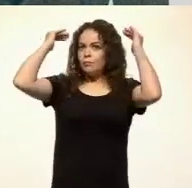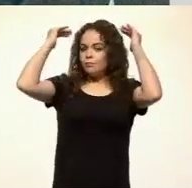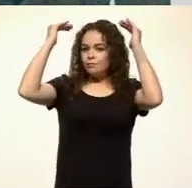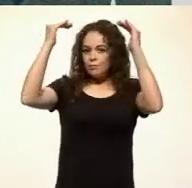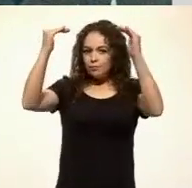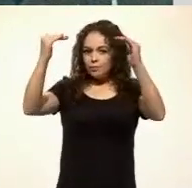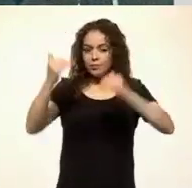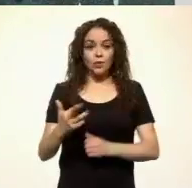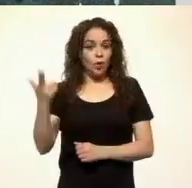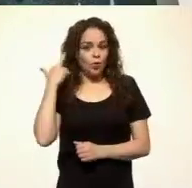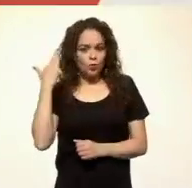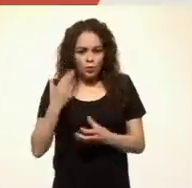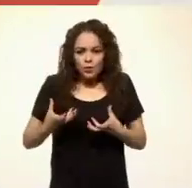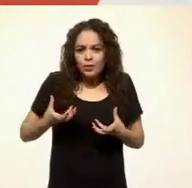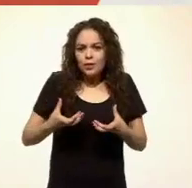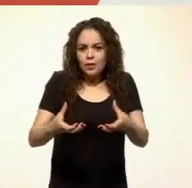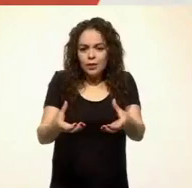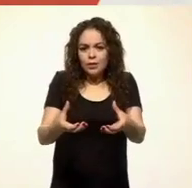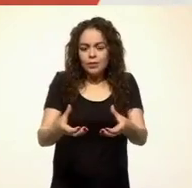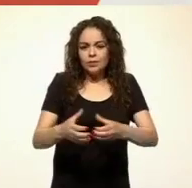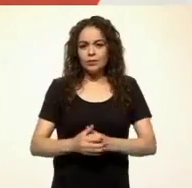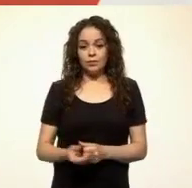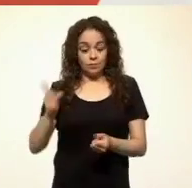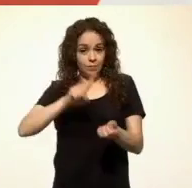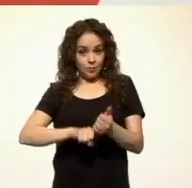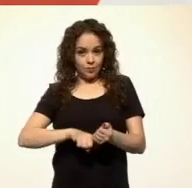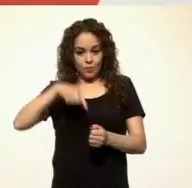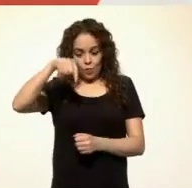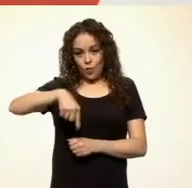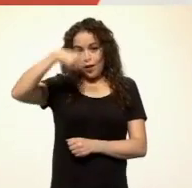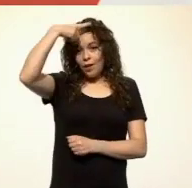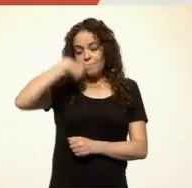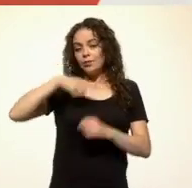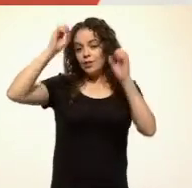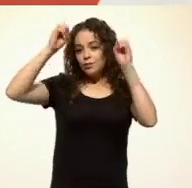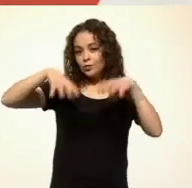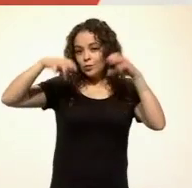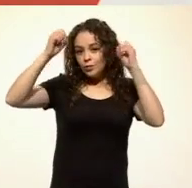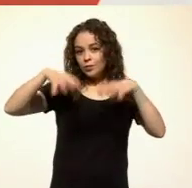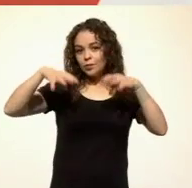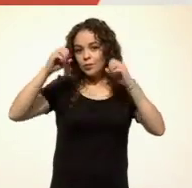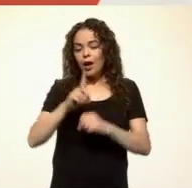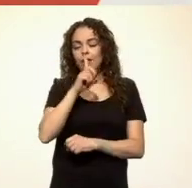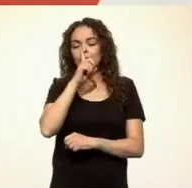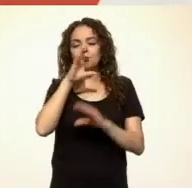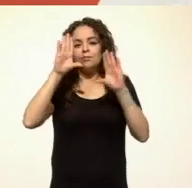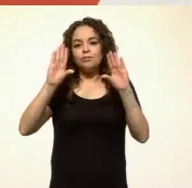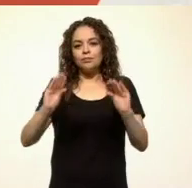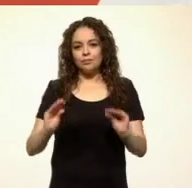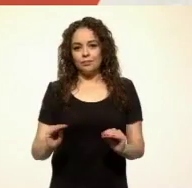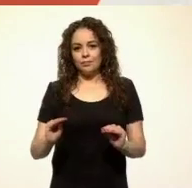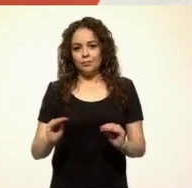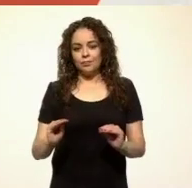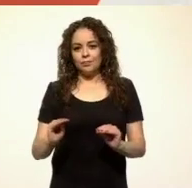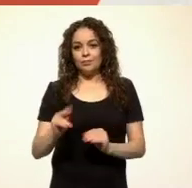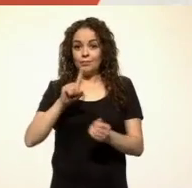ruidos en la calle. Es una noche de lluvia, de lluvia callada. Es una noche de lluvia